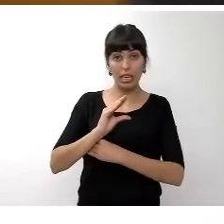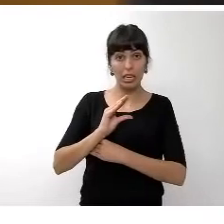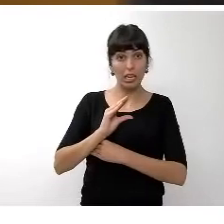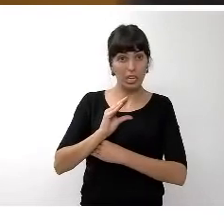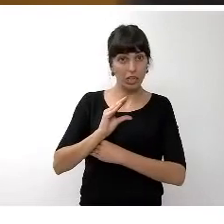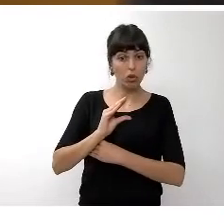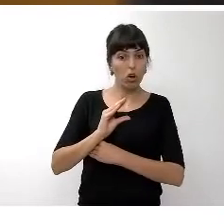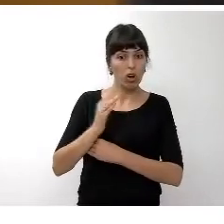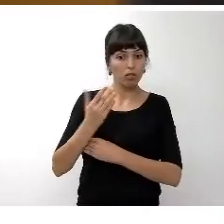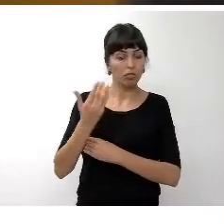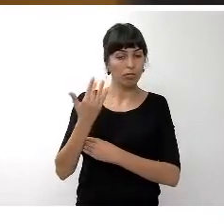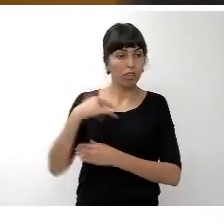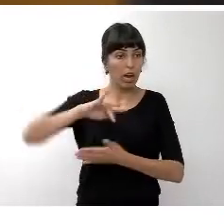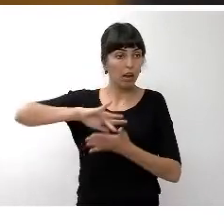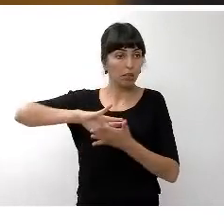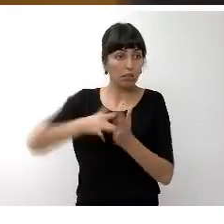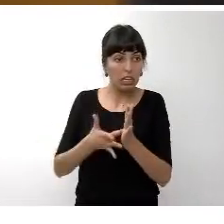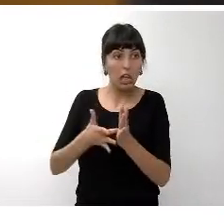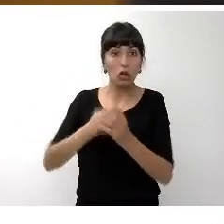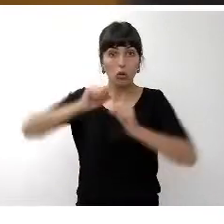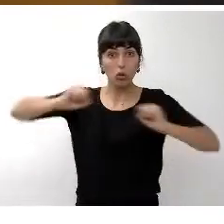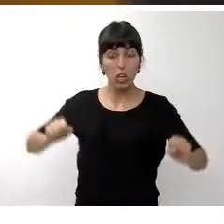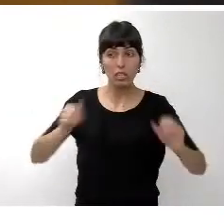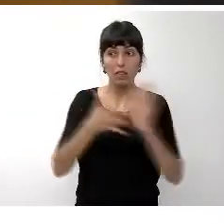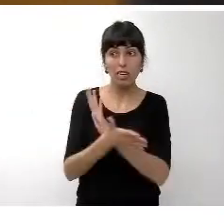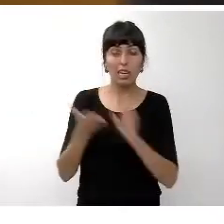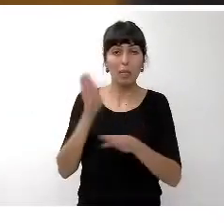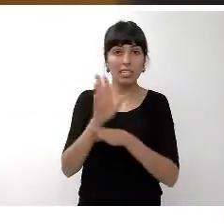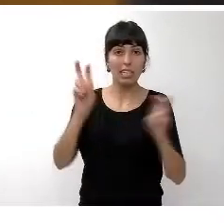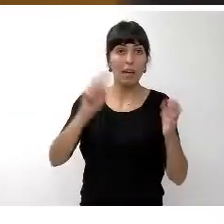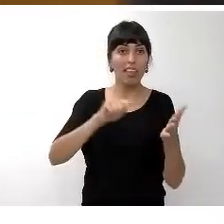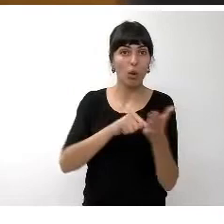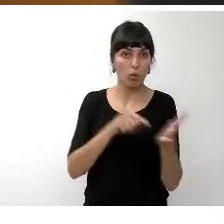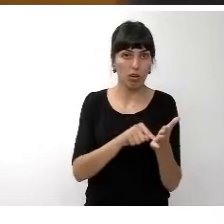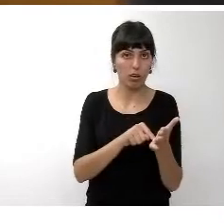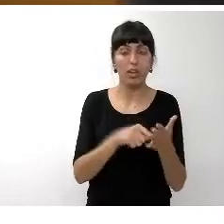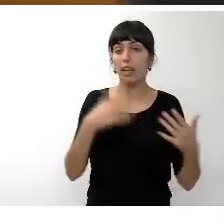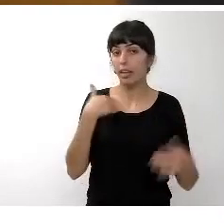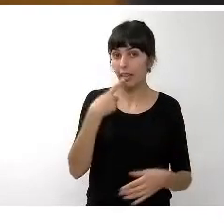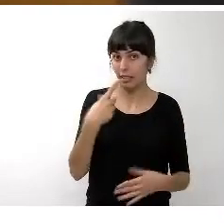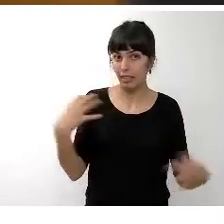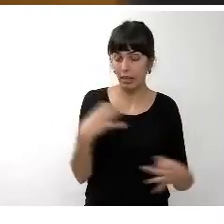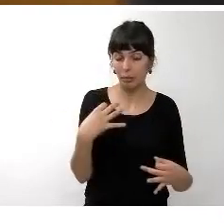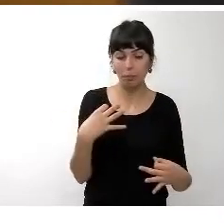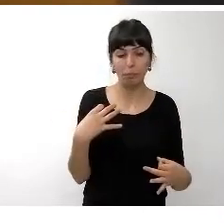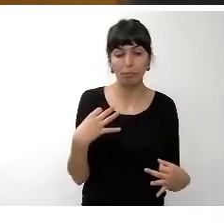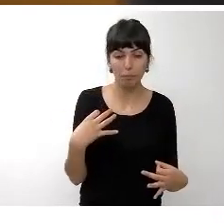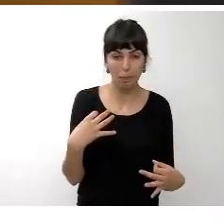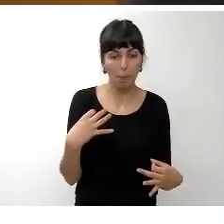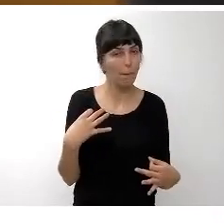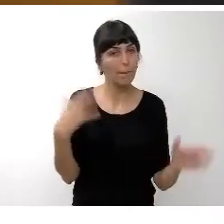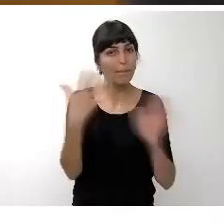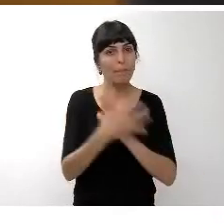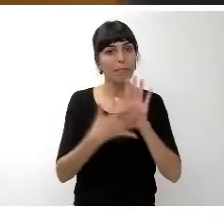consolidados es lo que representaría la deuda respecto a los mismos es decir cuando hablamos en la ley